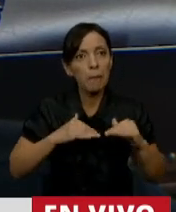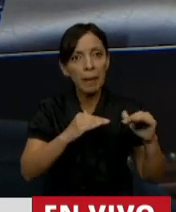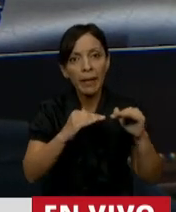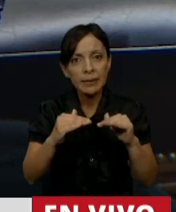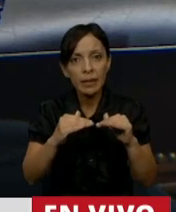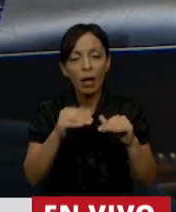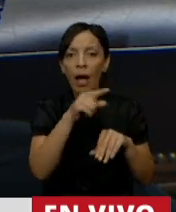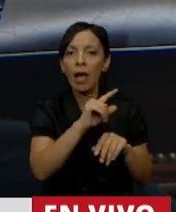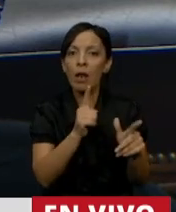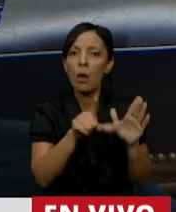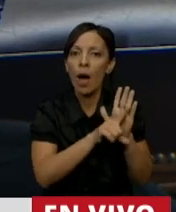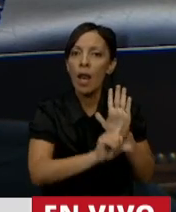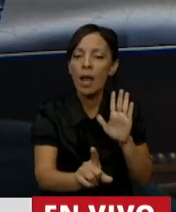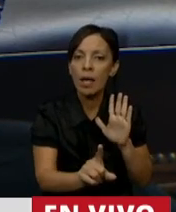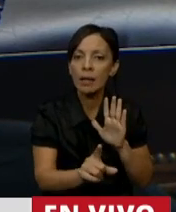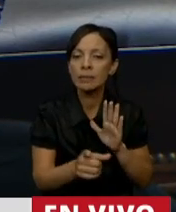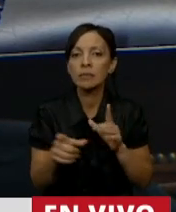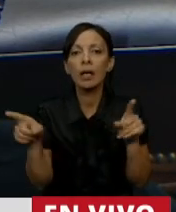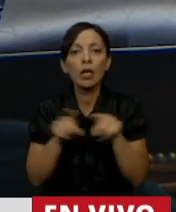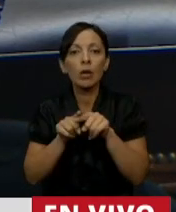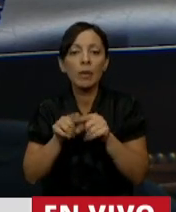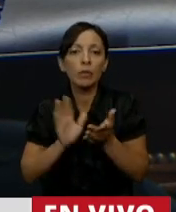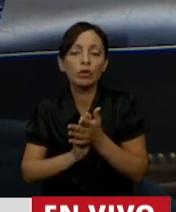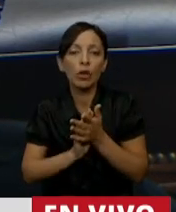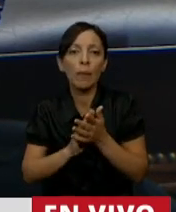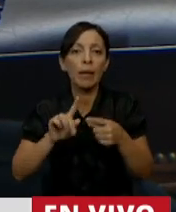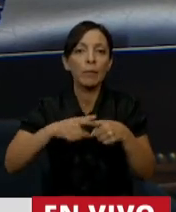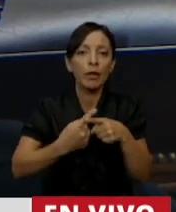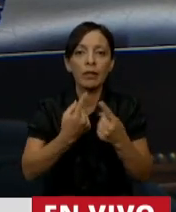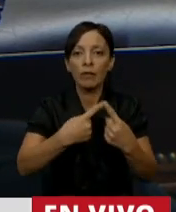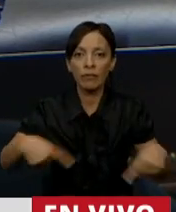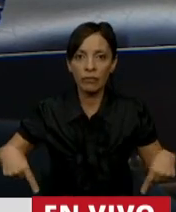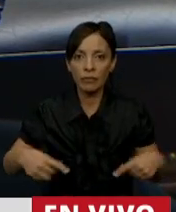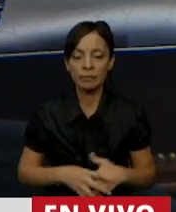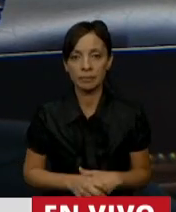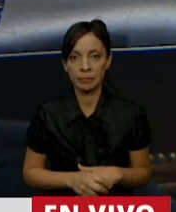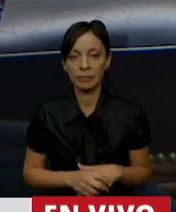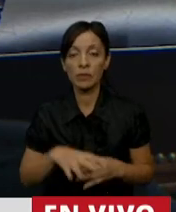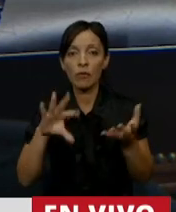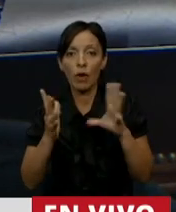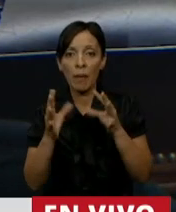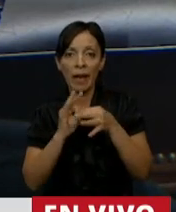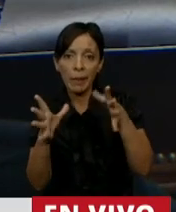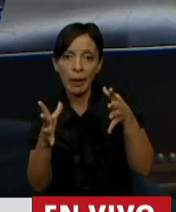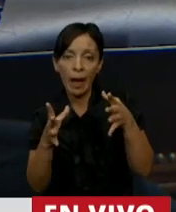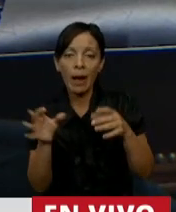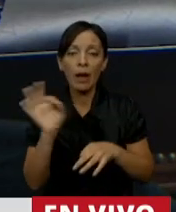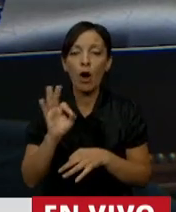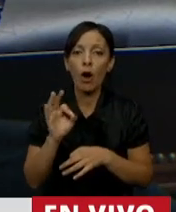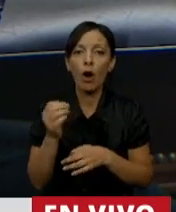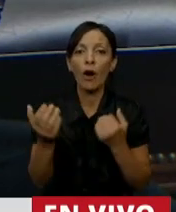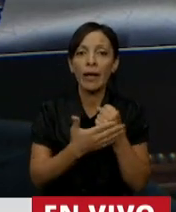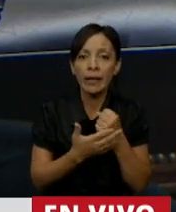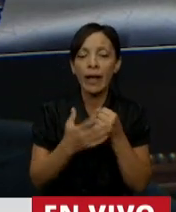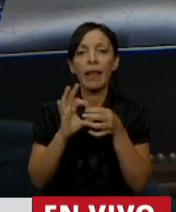no lo tienen. Y lo mismo con respecto a las fuerzas políticas. Tanto el liberalismo como la izquierda democrática